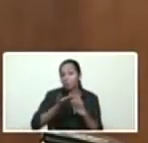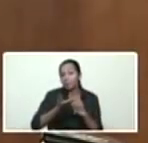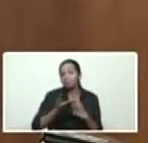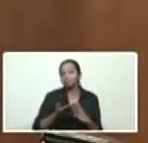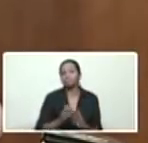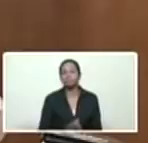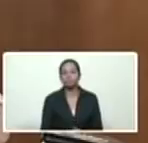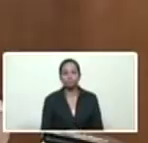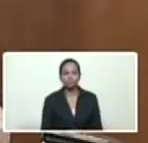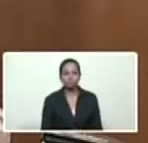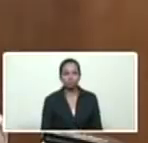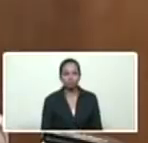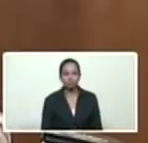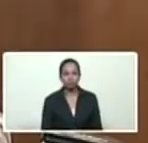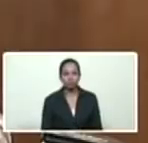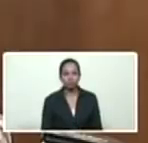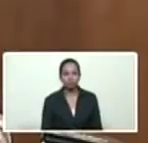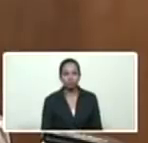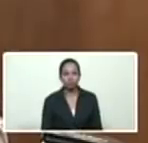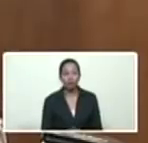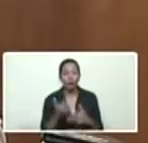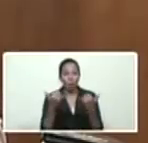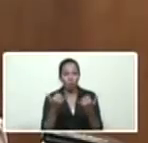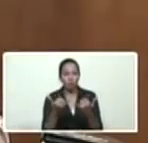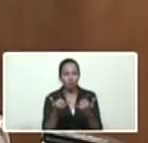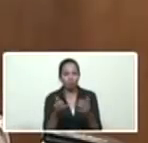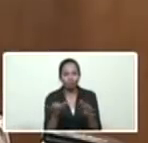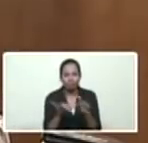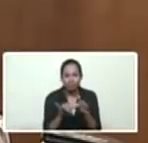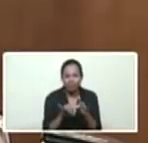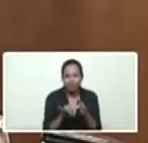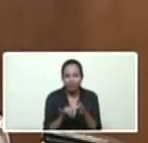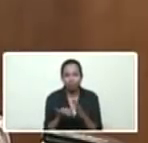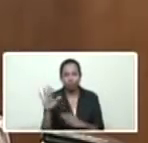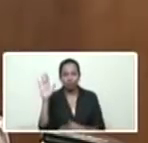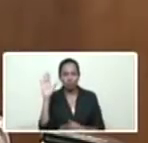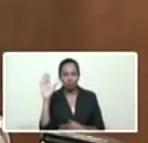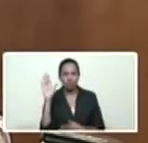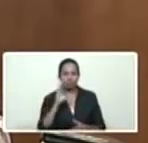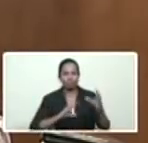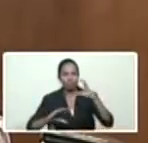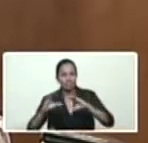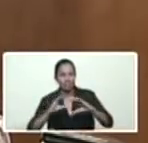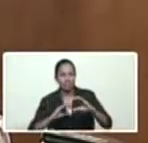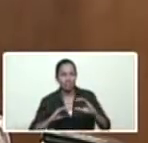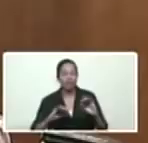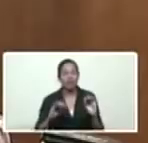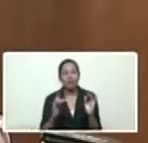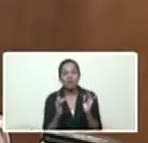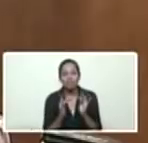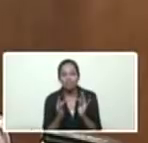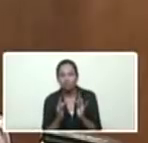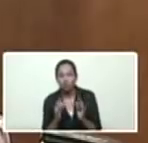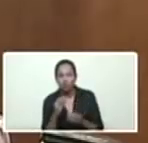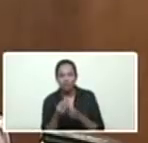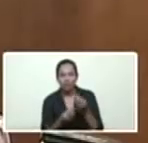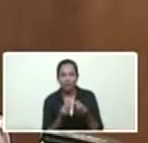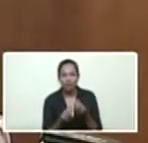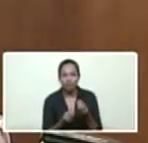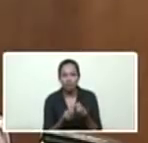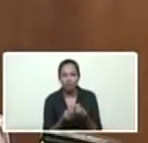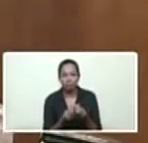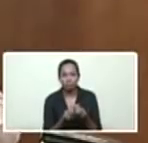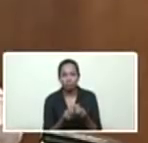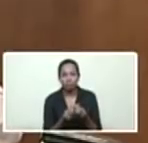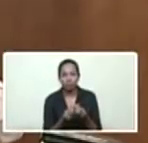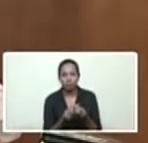el rango recientemente juramenté el Consejo Nacional de Ciencia y Tecnología y hay que ver todo el aporte que nos está dando el Consejo Nacional